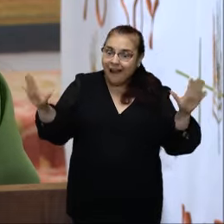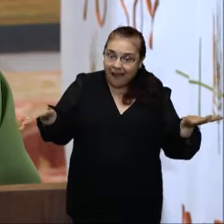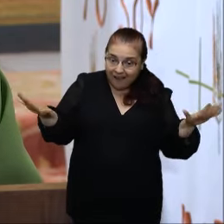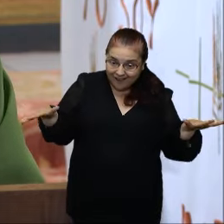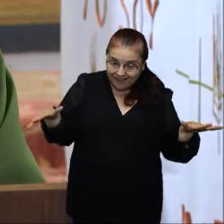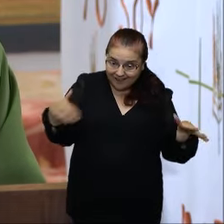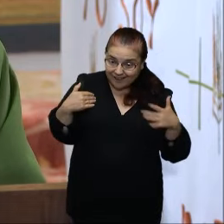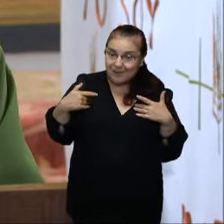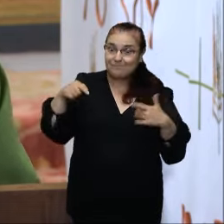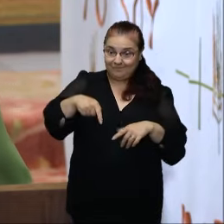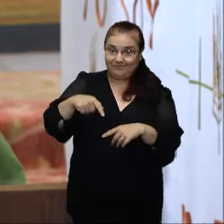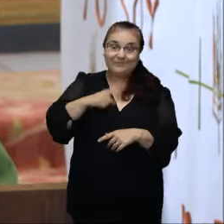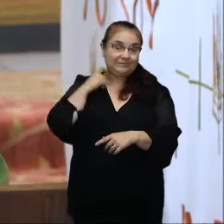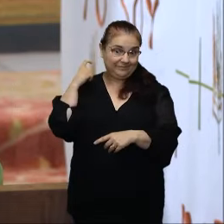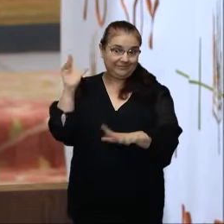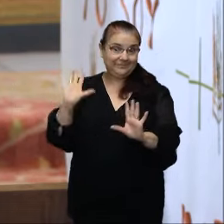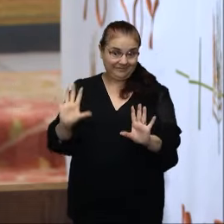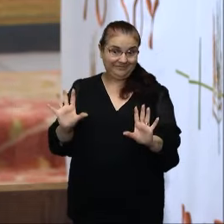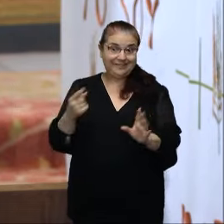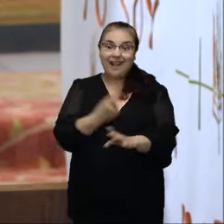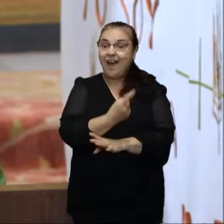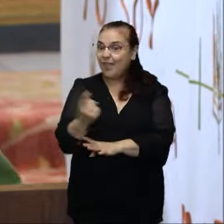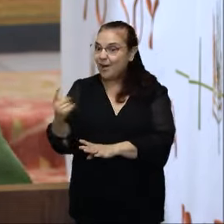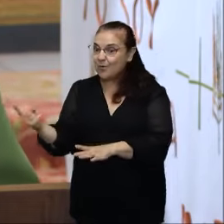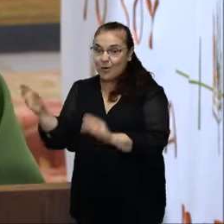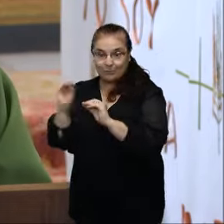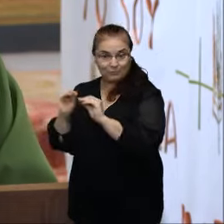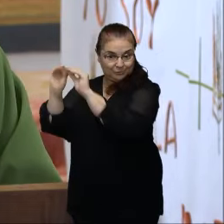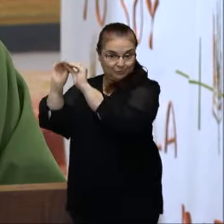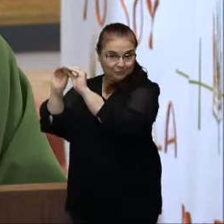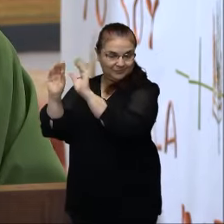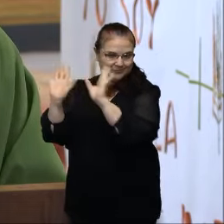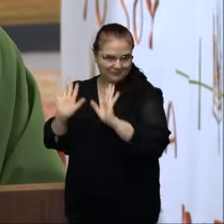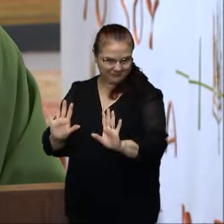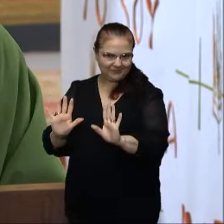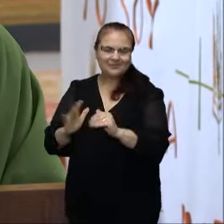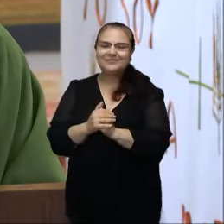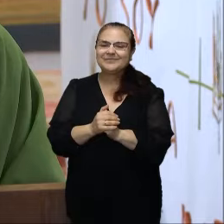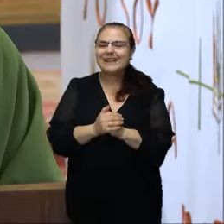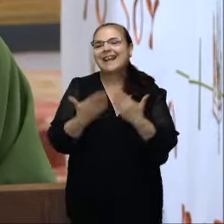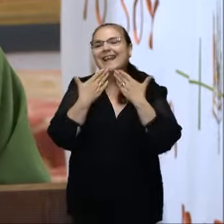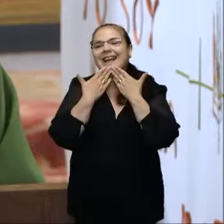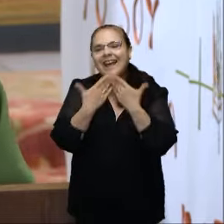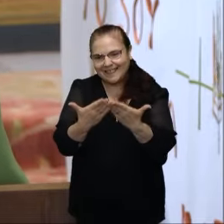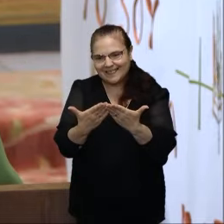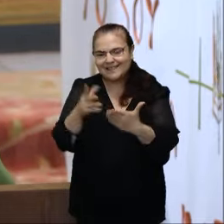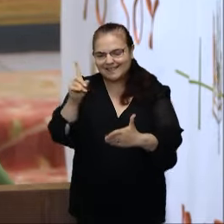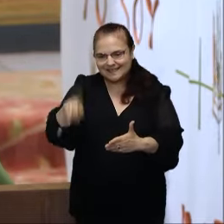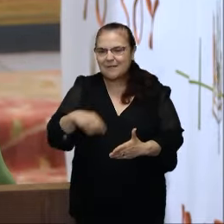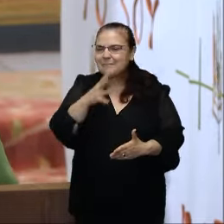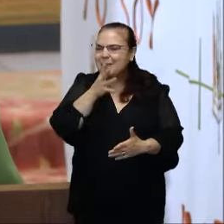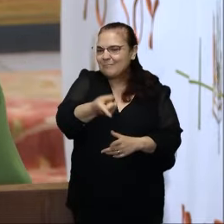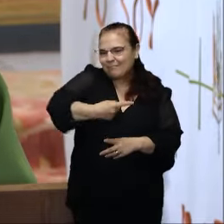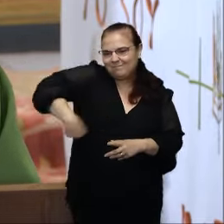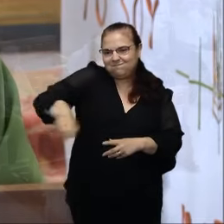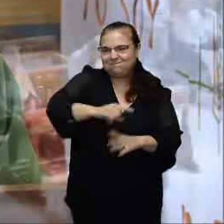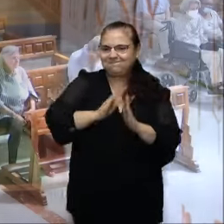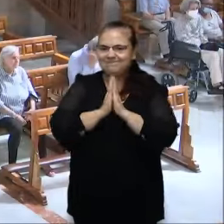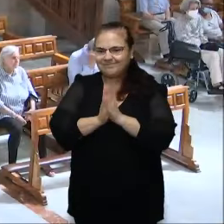ministerial. Cada uno el suyo. Pues, gracias también por vuestras oraciones.